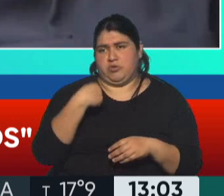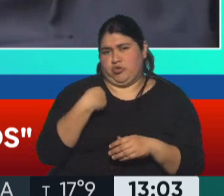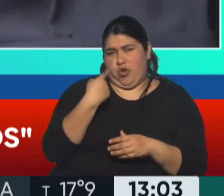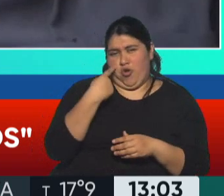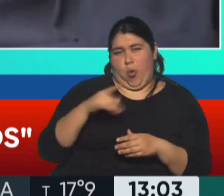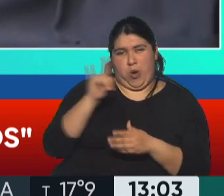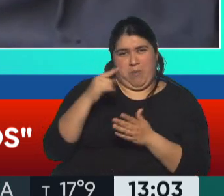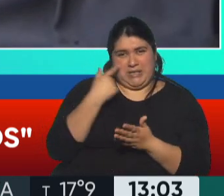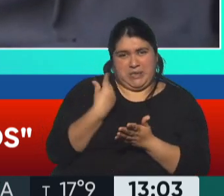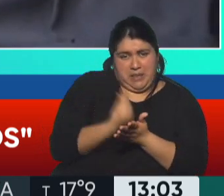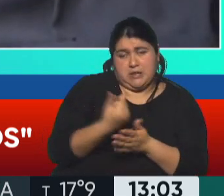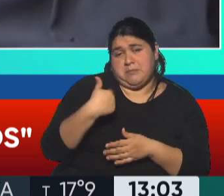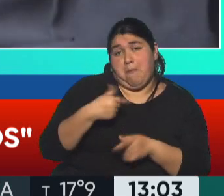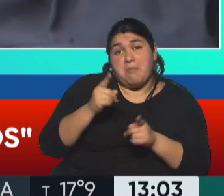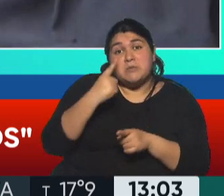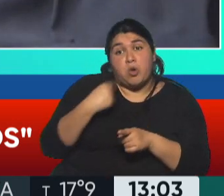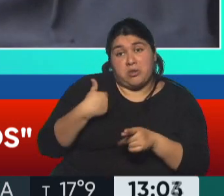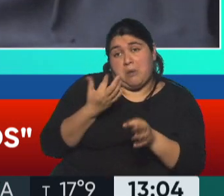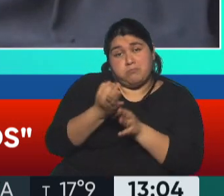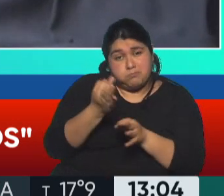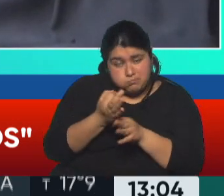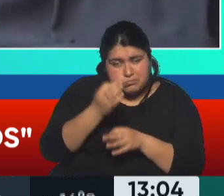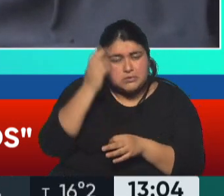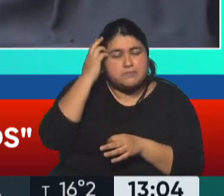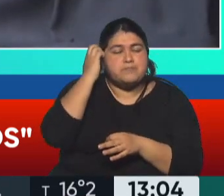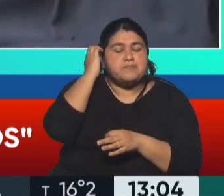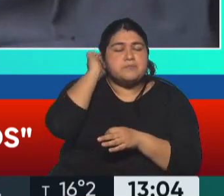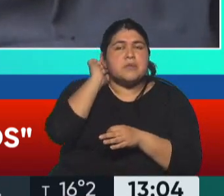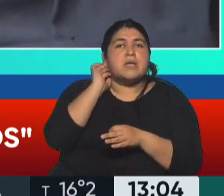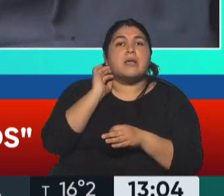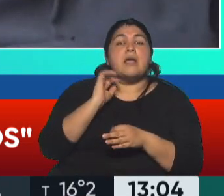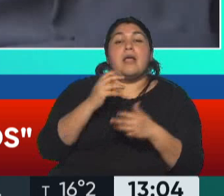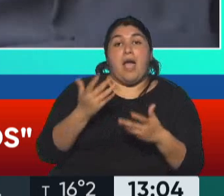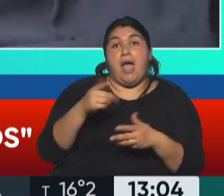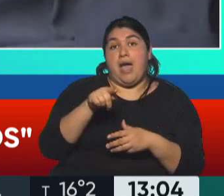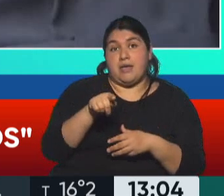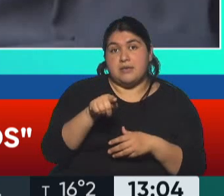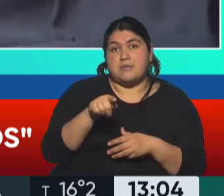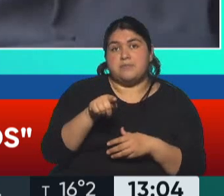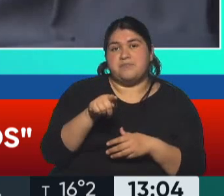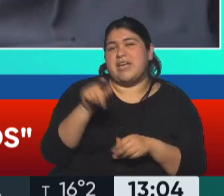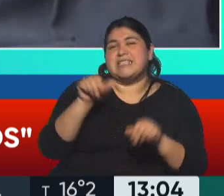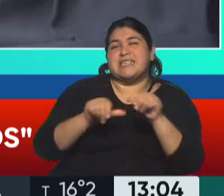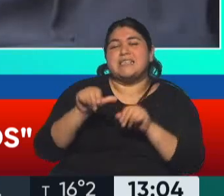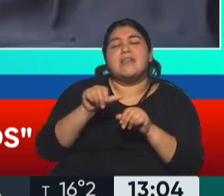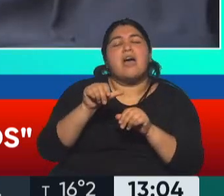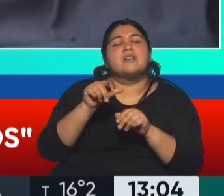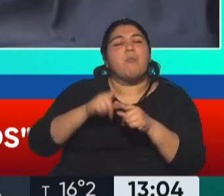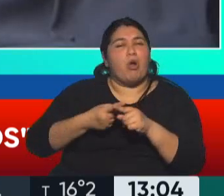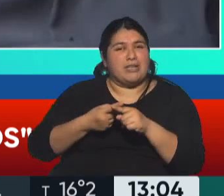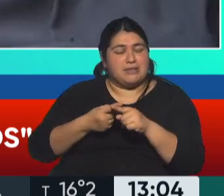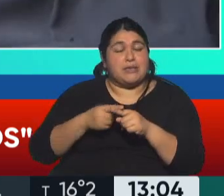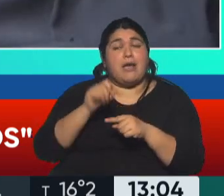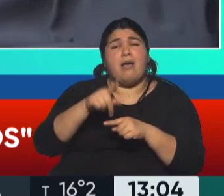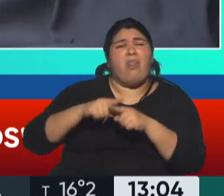tuve que enseñar ese mismo día, ciencia política, ¿no? Y la discusión en esa época